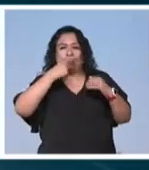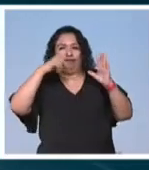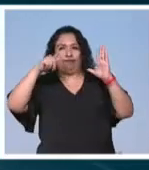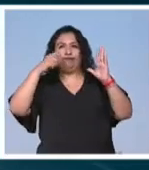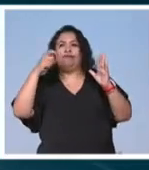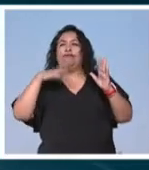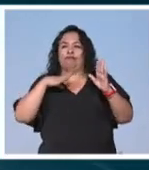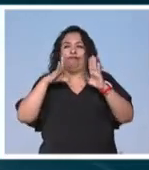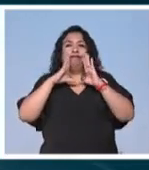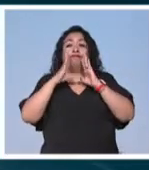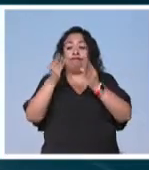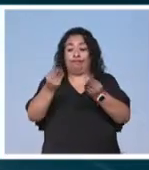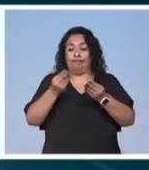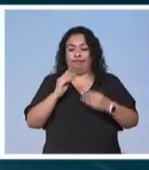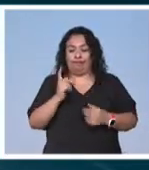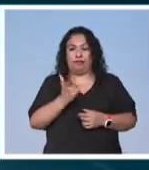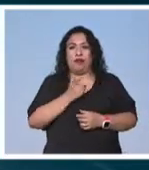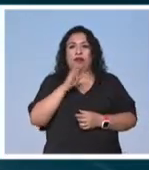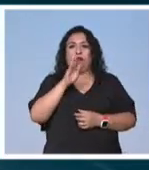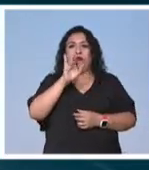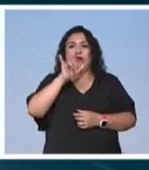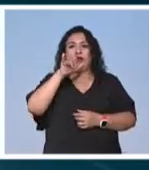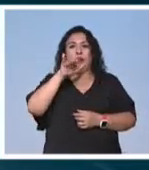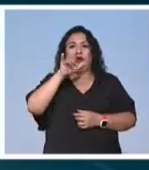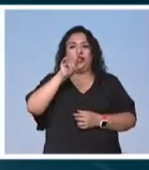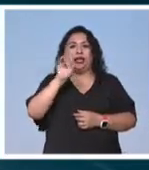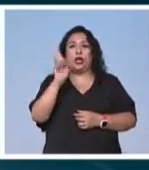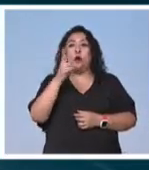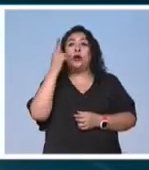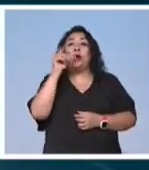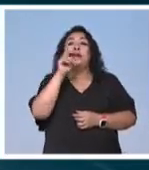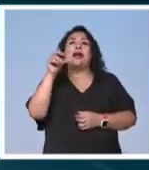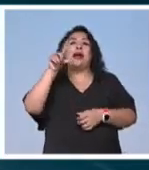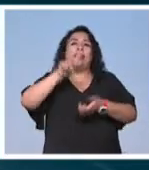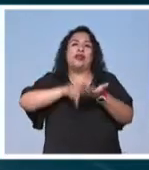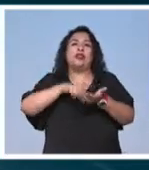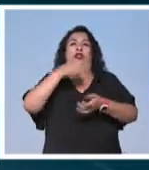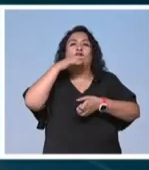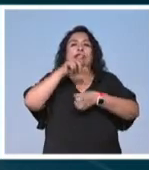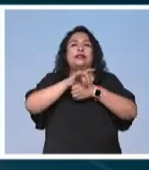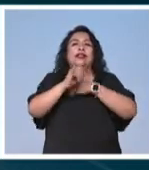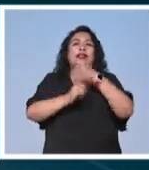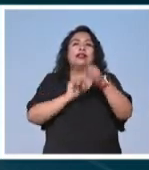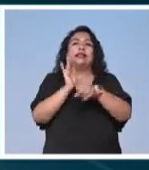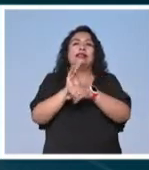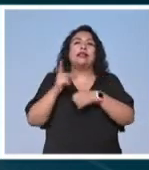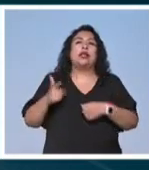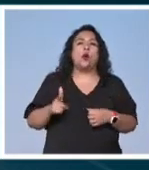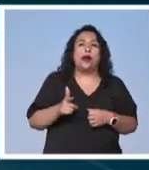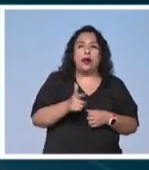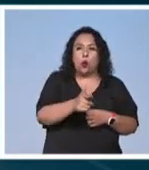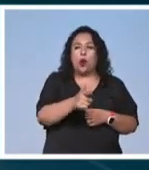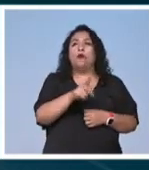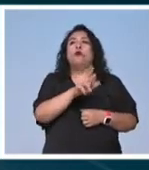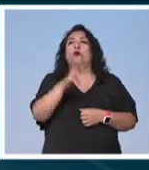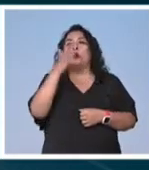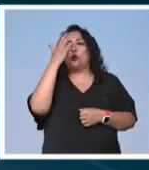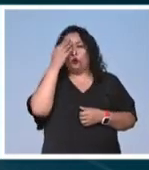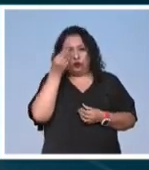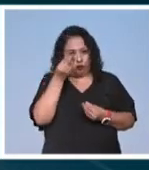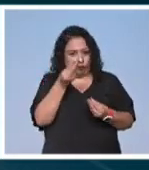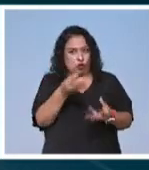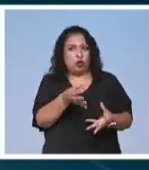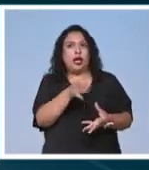hizo esta confesión tras recibir la medalla Filmoteca de la UNAM que le fue otorgada en el marco del Festival Internacional de Cine de Guanajuato y que reconoce sus